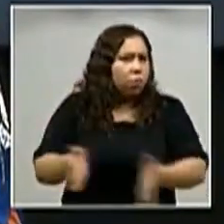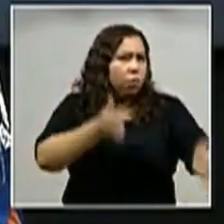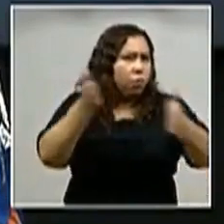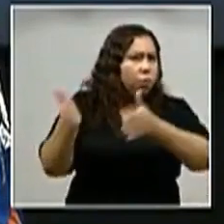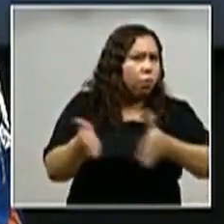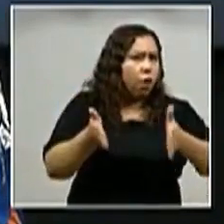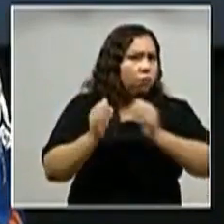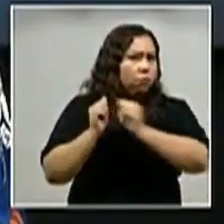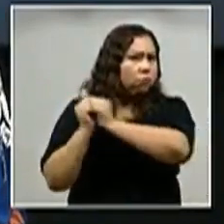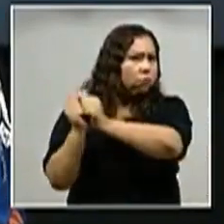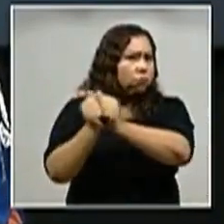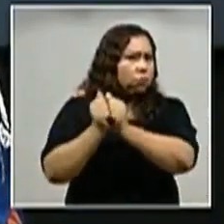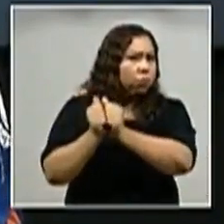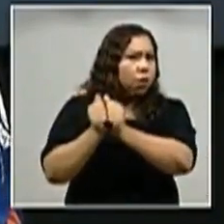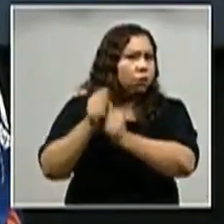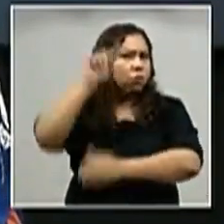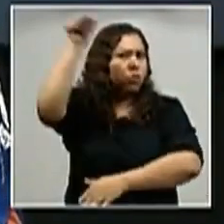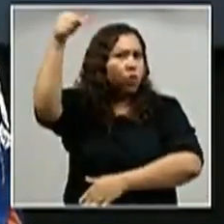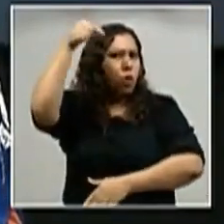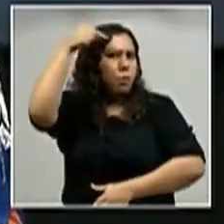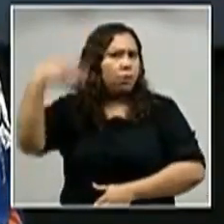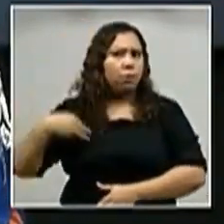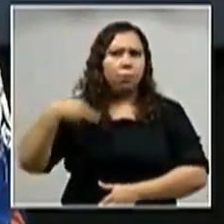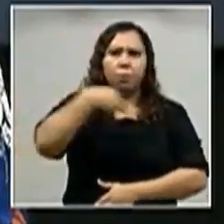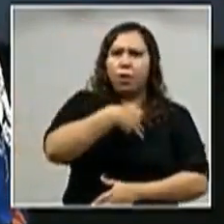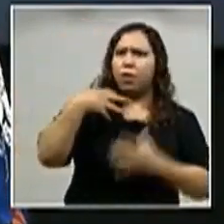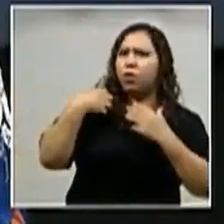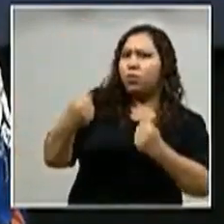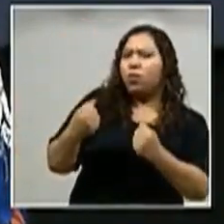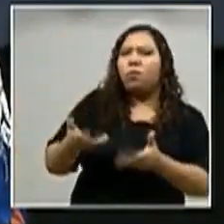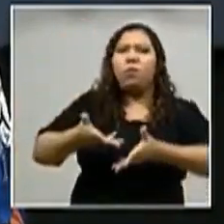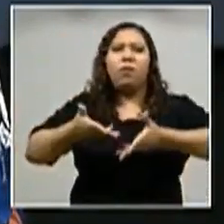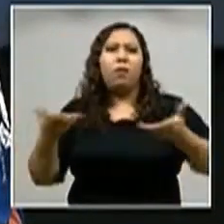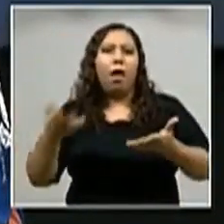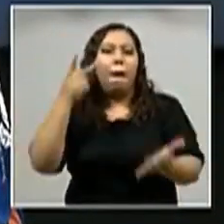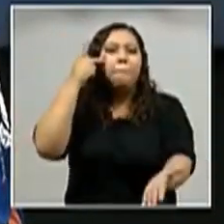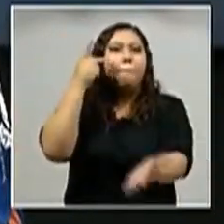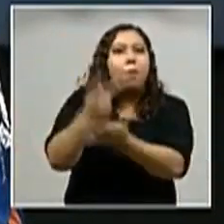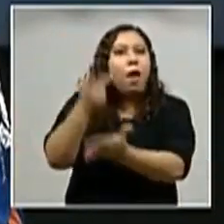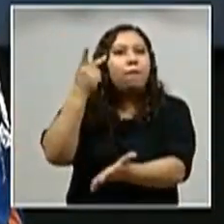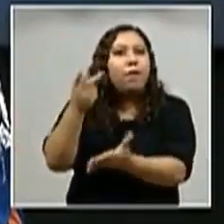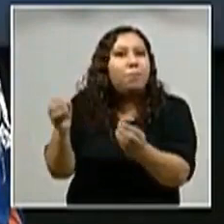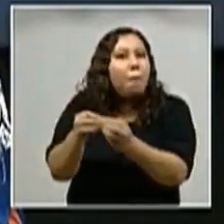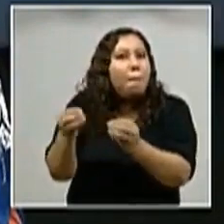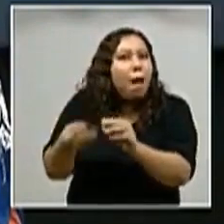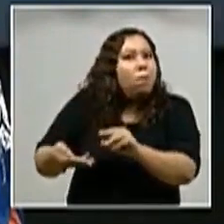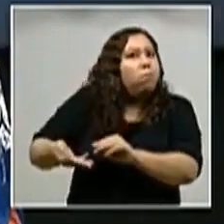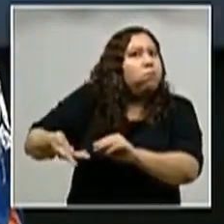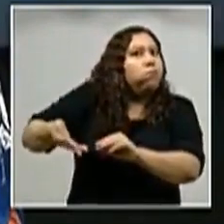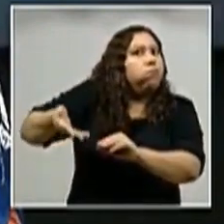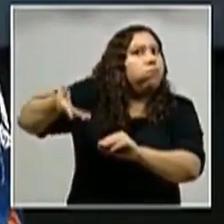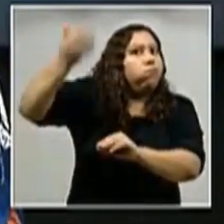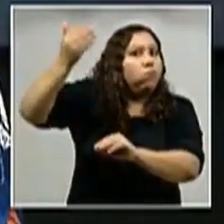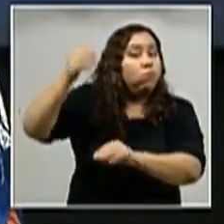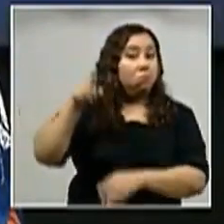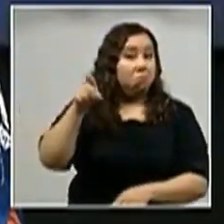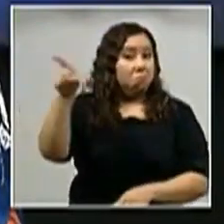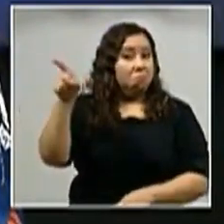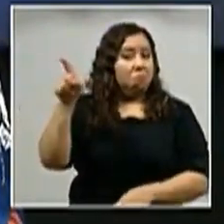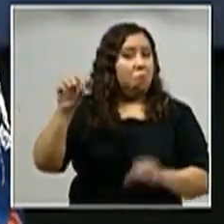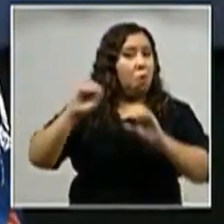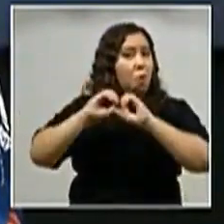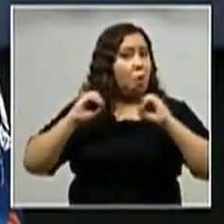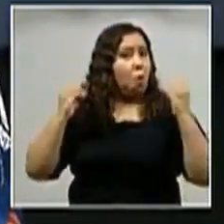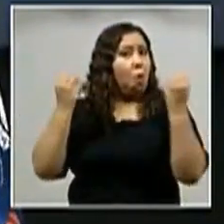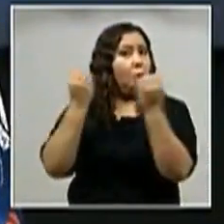aumentar el número de pruebas diarias a través de la cooperación externa que nos